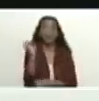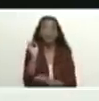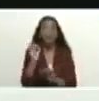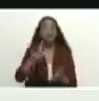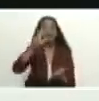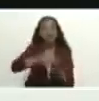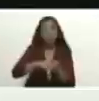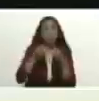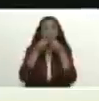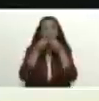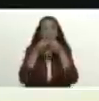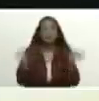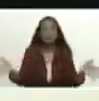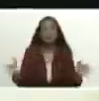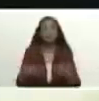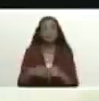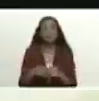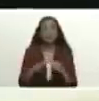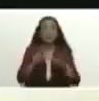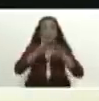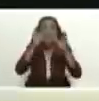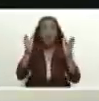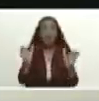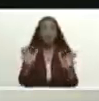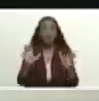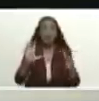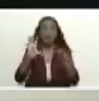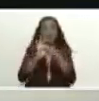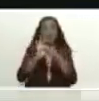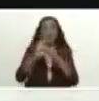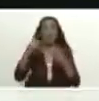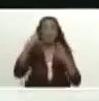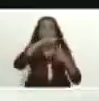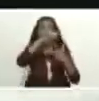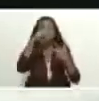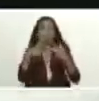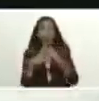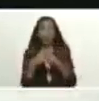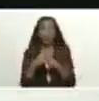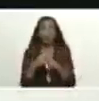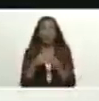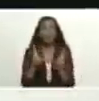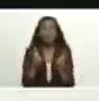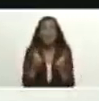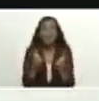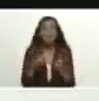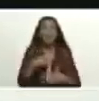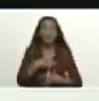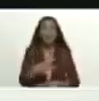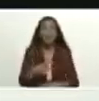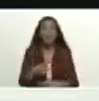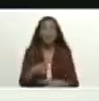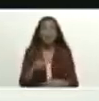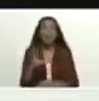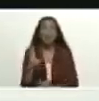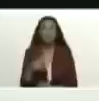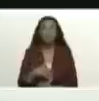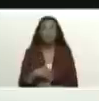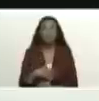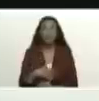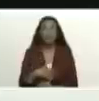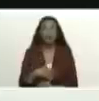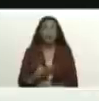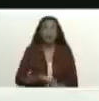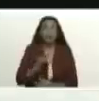donde se engloban todos los temas de interés al